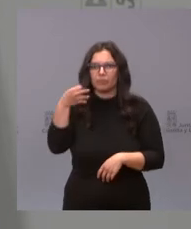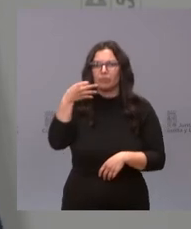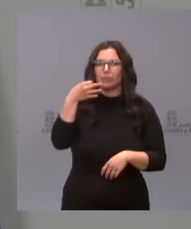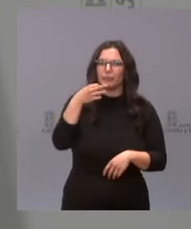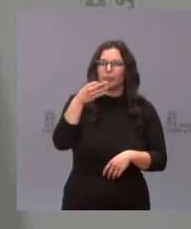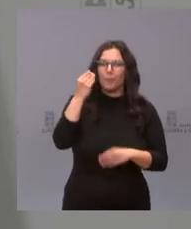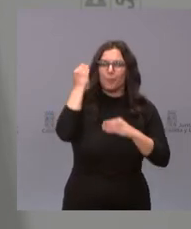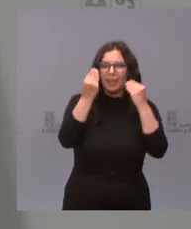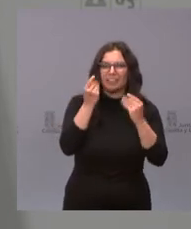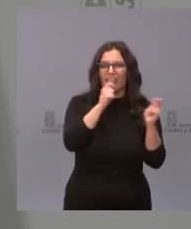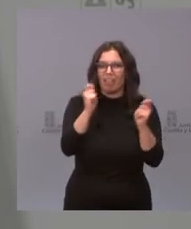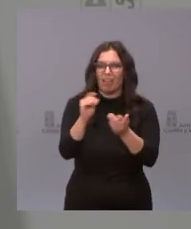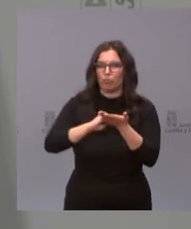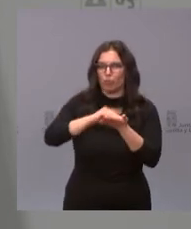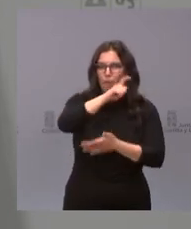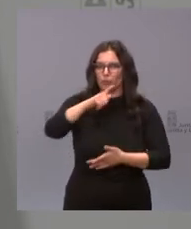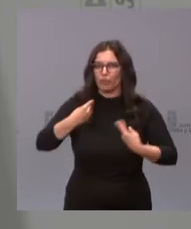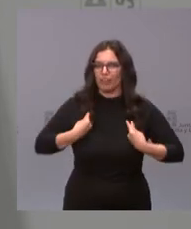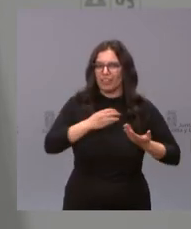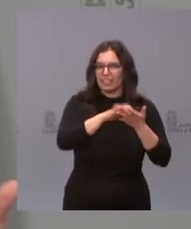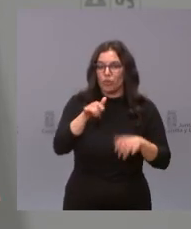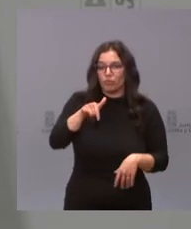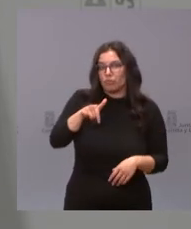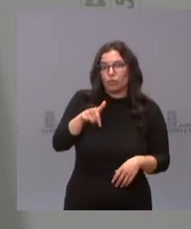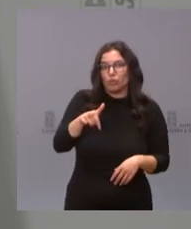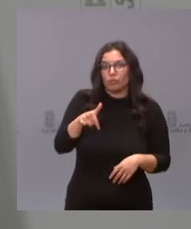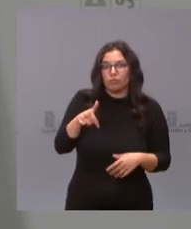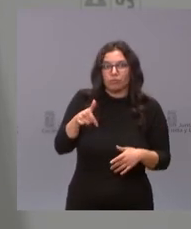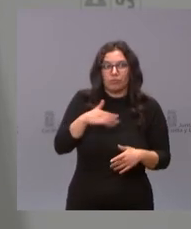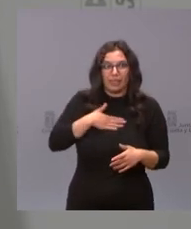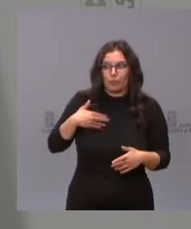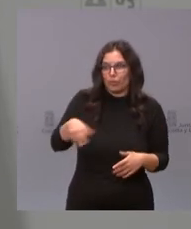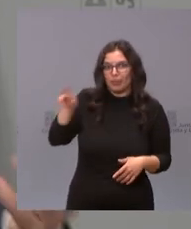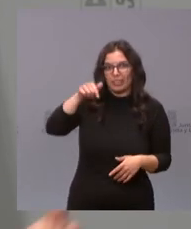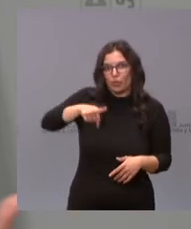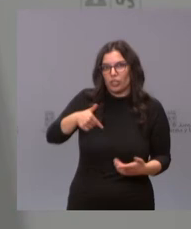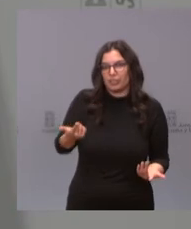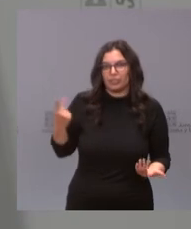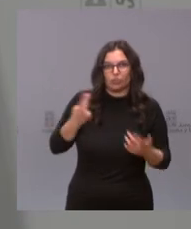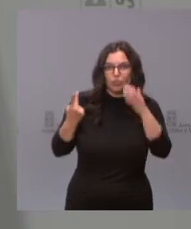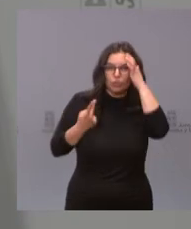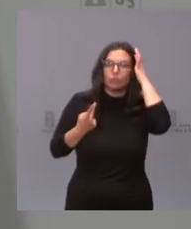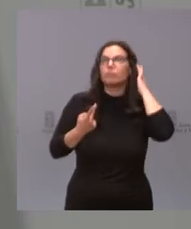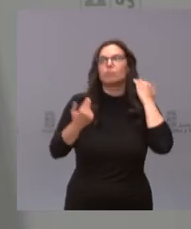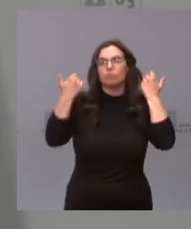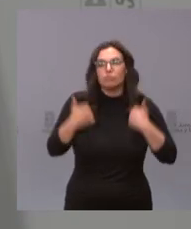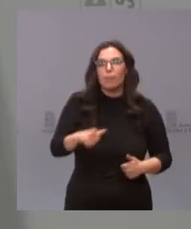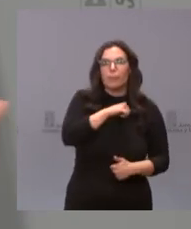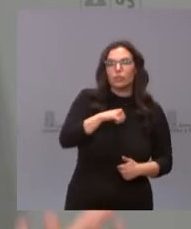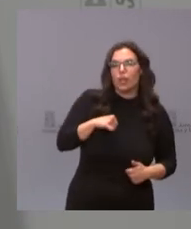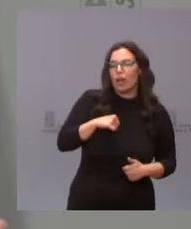de Castilla y León y eso es lo que hoy aquí hemos venido a reiterar personal y políticamente